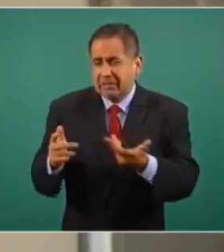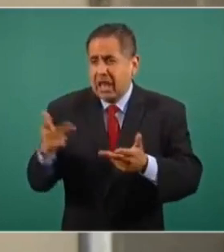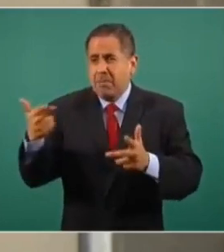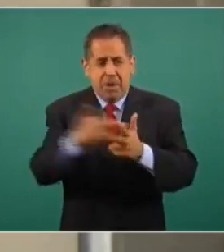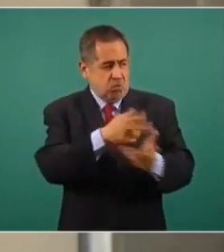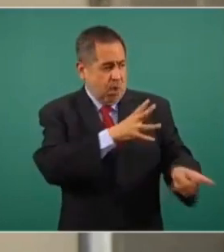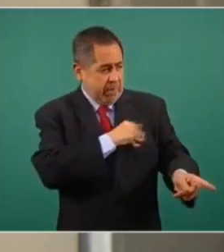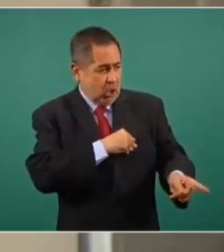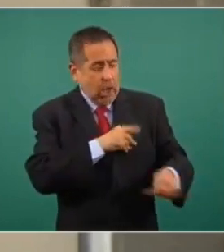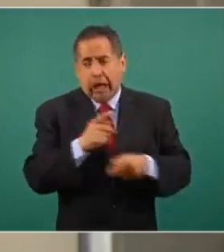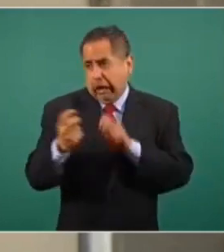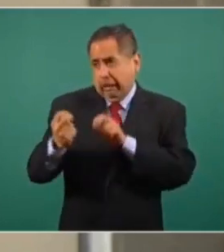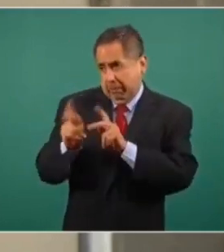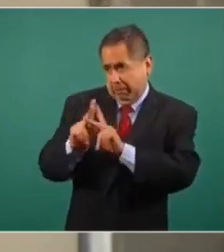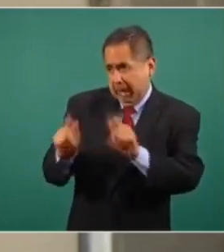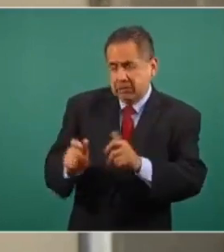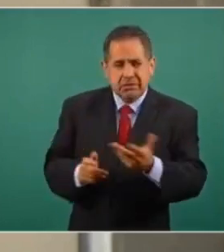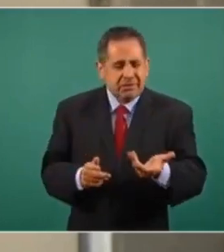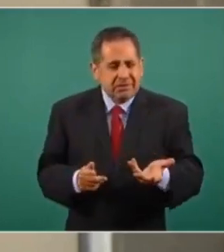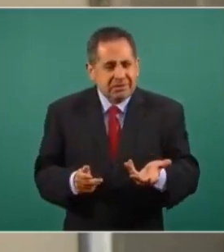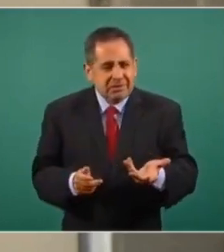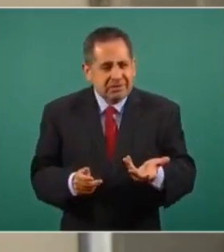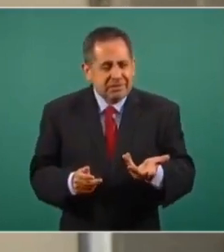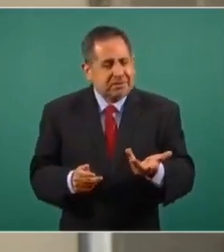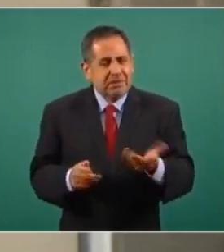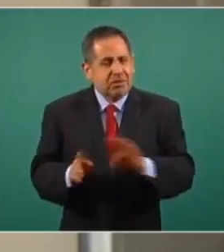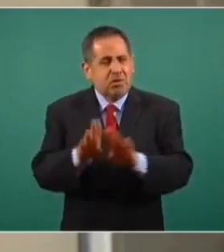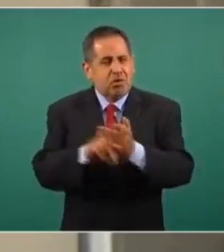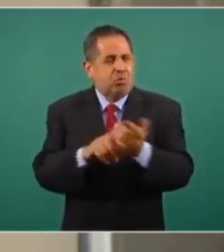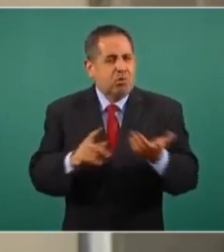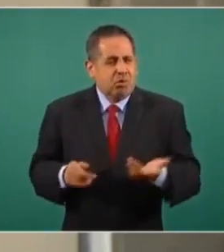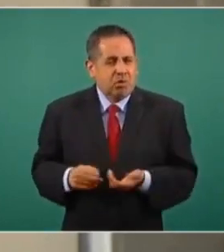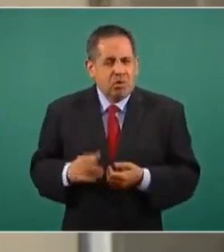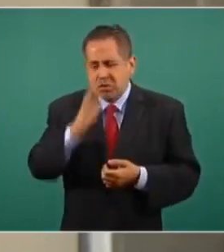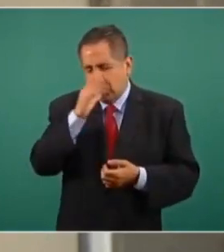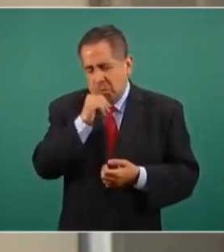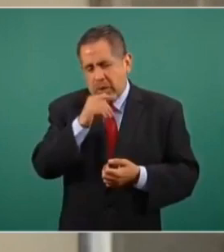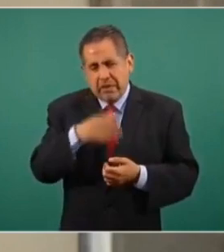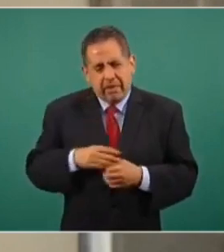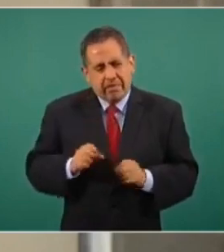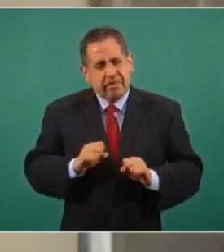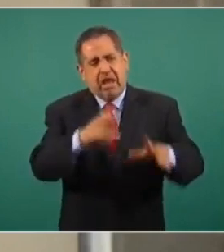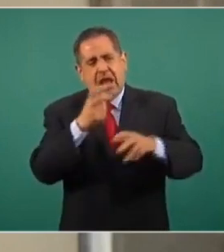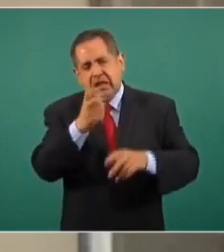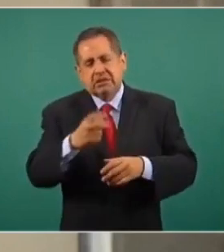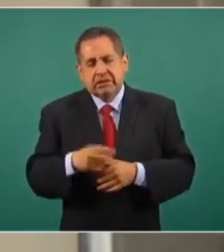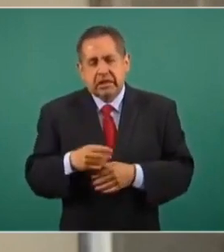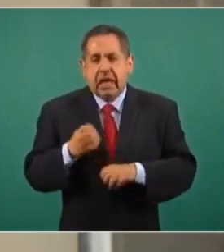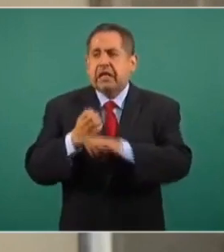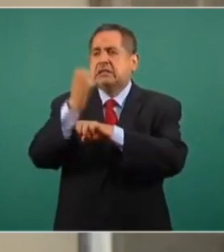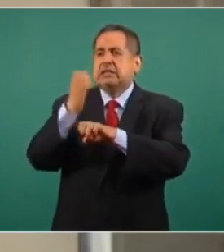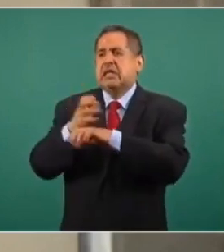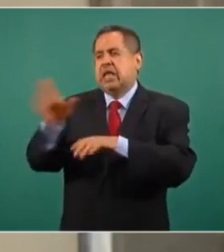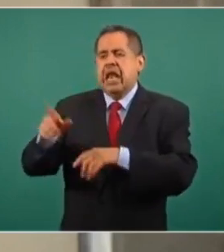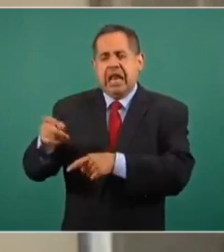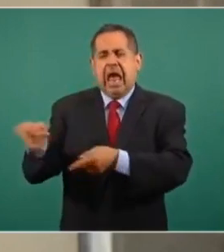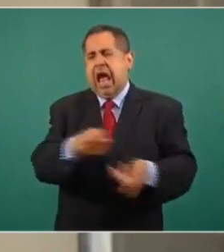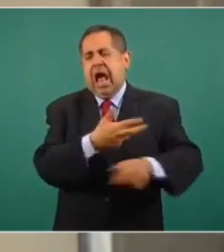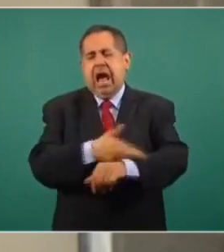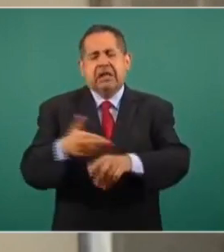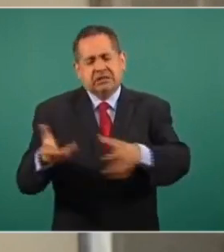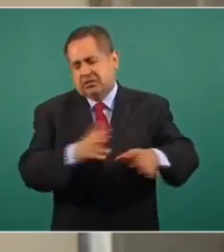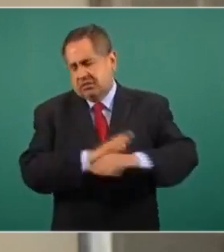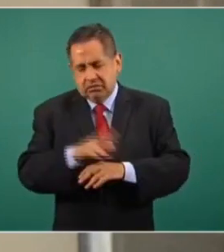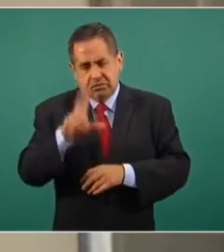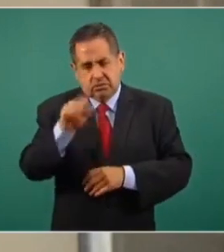Yo sí creo que esto es vamos allá y que no se puede ya dejar a nivel estatal lo que está pasando en la región